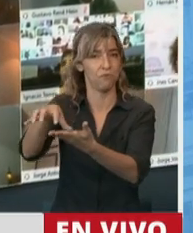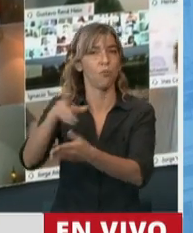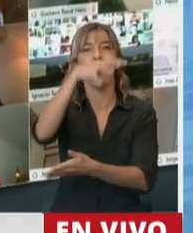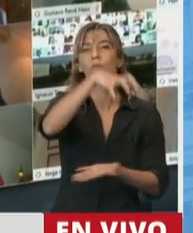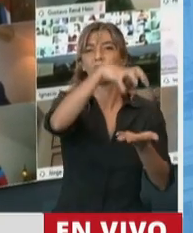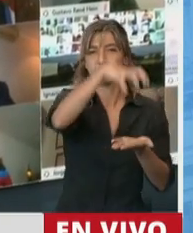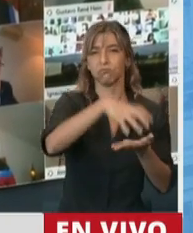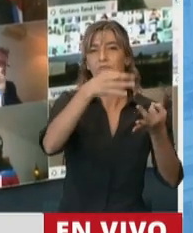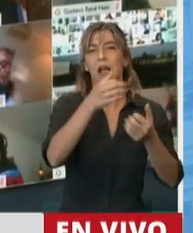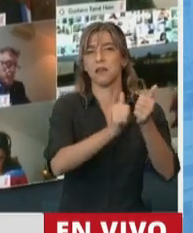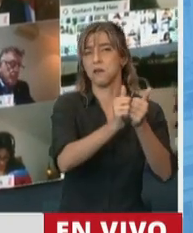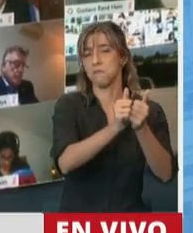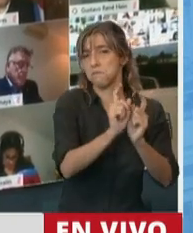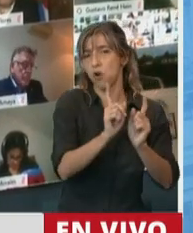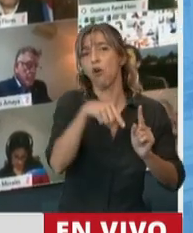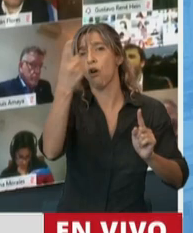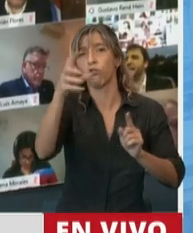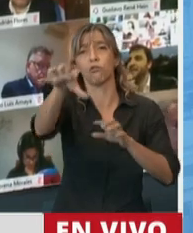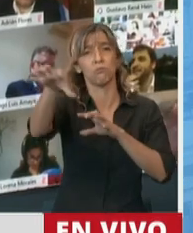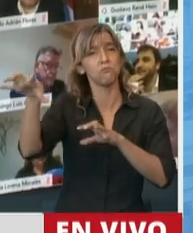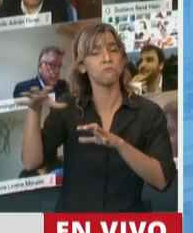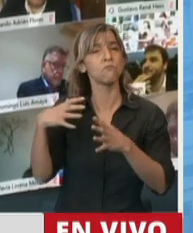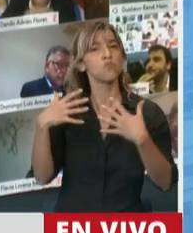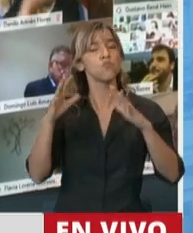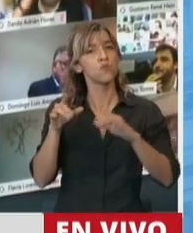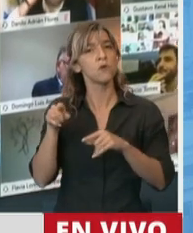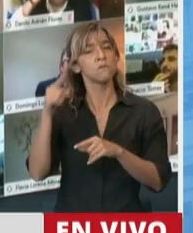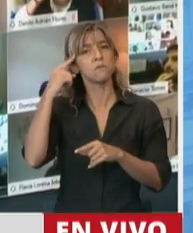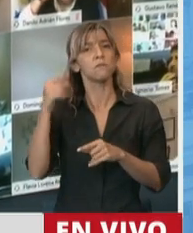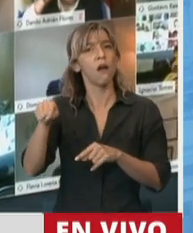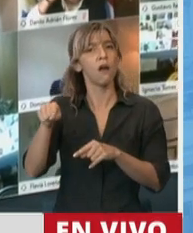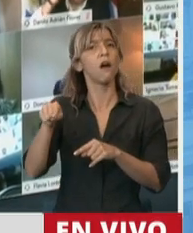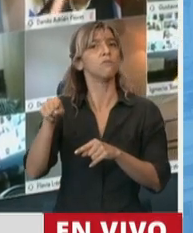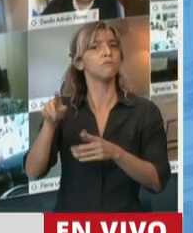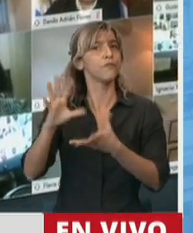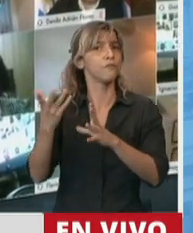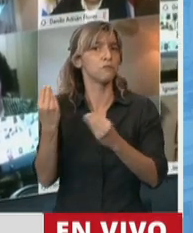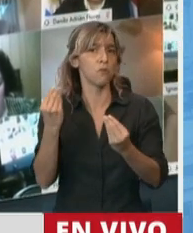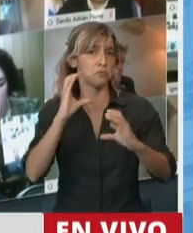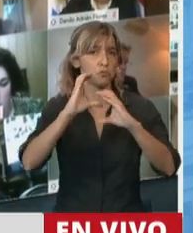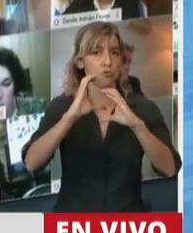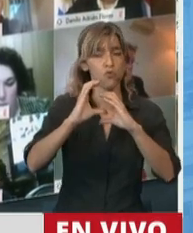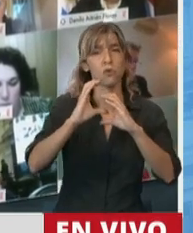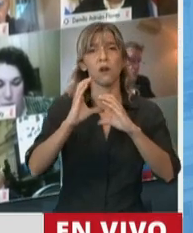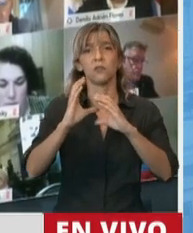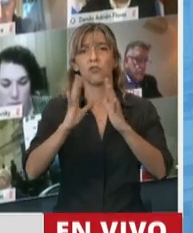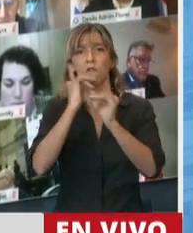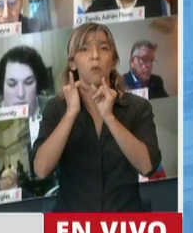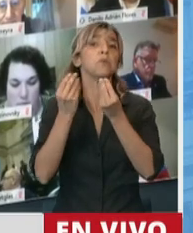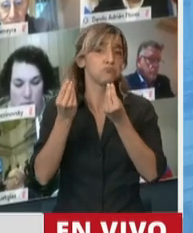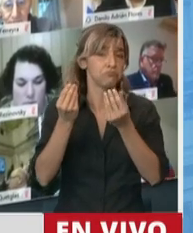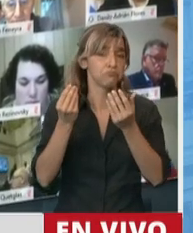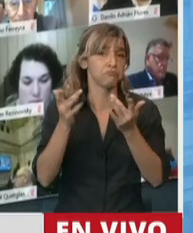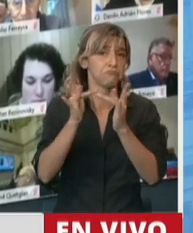lugar del empleador y se utilizan tecnologías de comunicación e información, estamos hablando